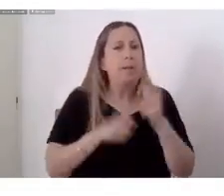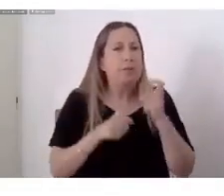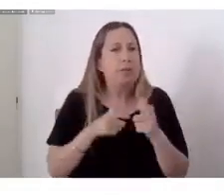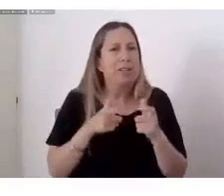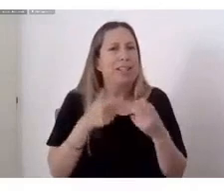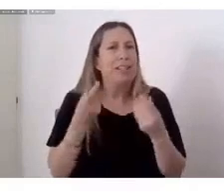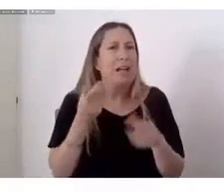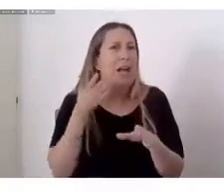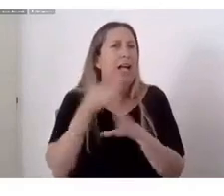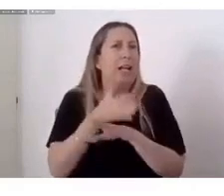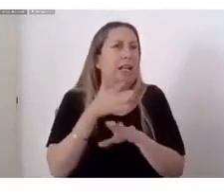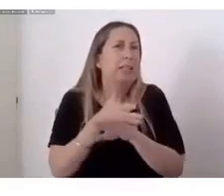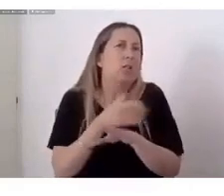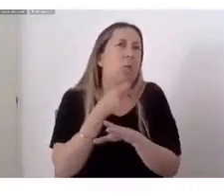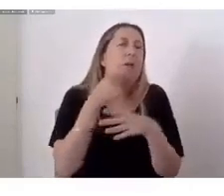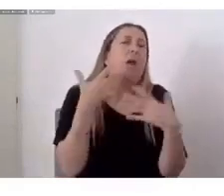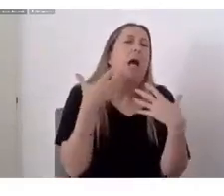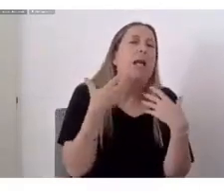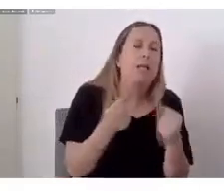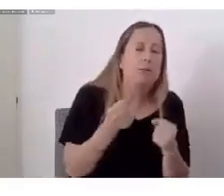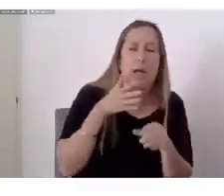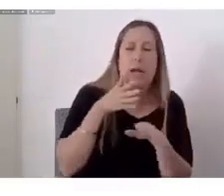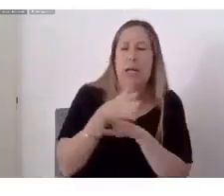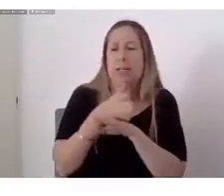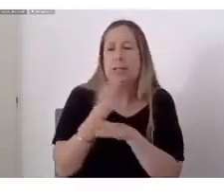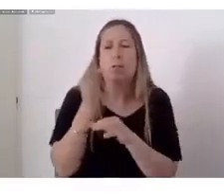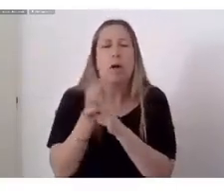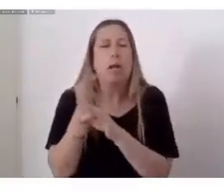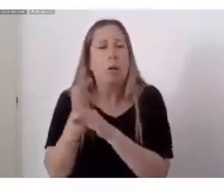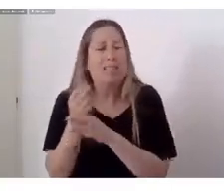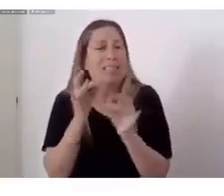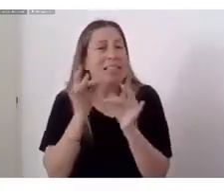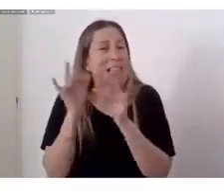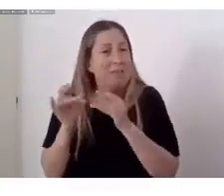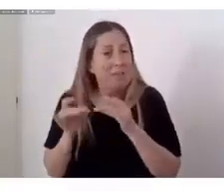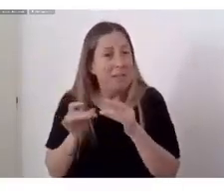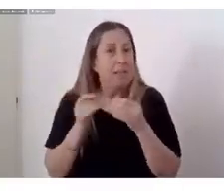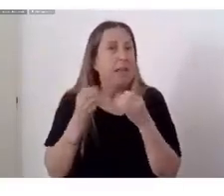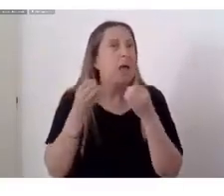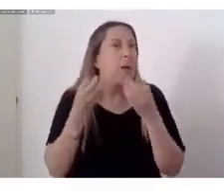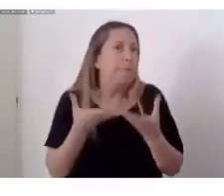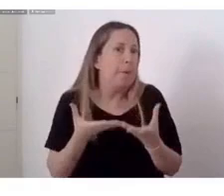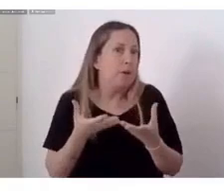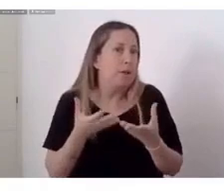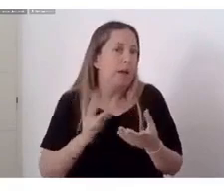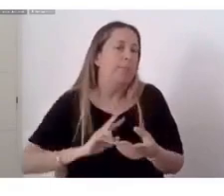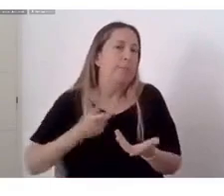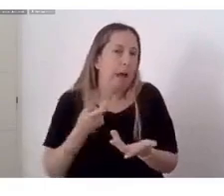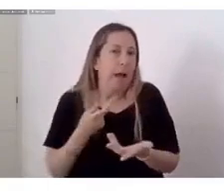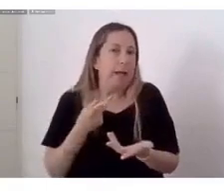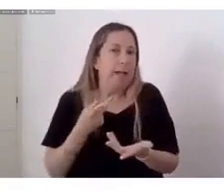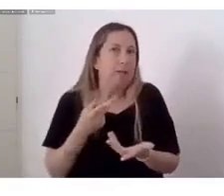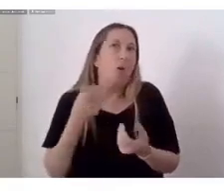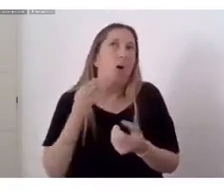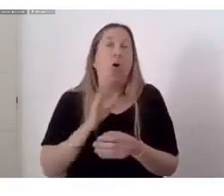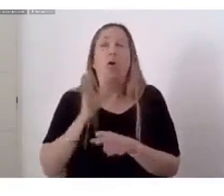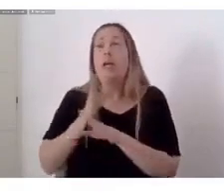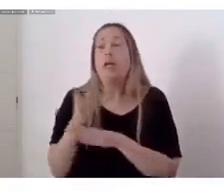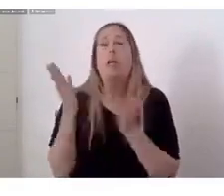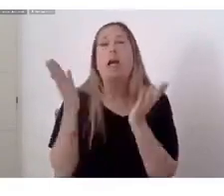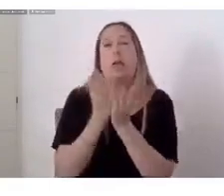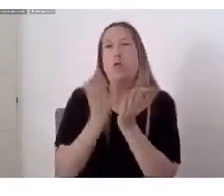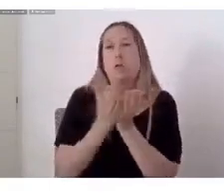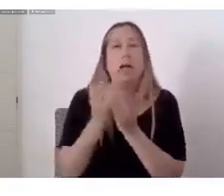acceso a la salud El acceso a la educación Porque ser una traba Ir a estudiar Comedia musical Teatro O danza No es nada